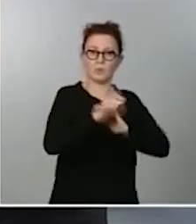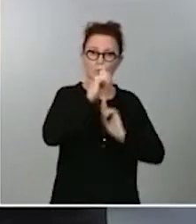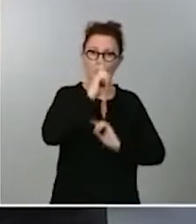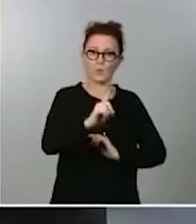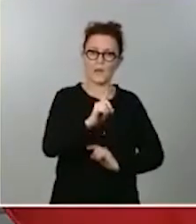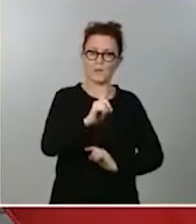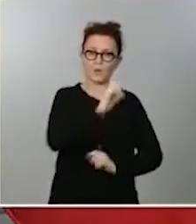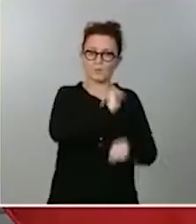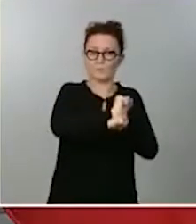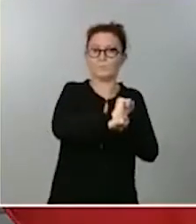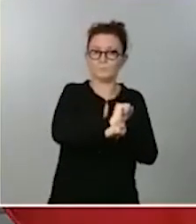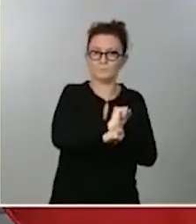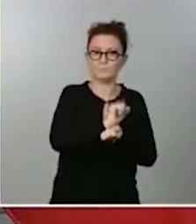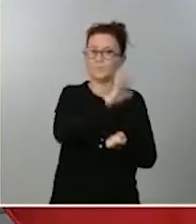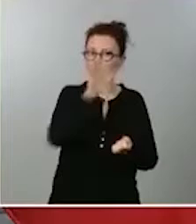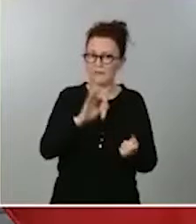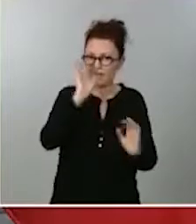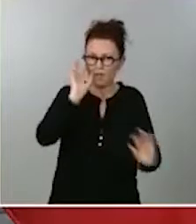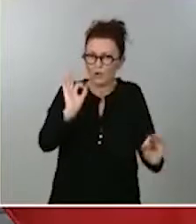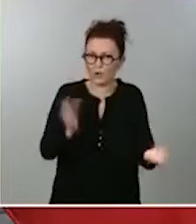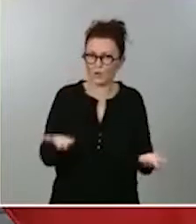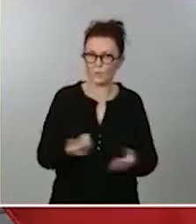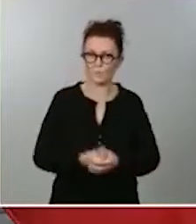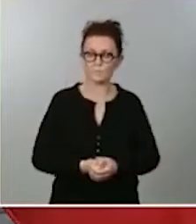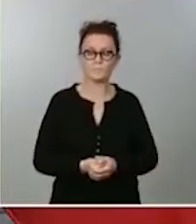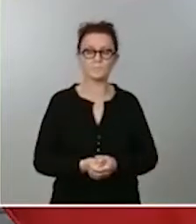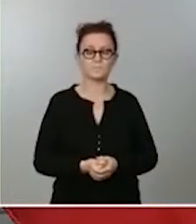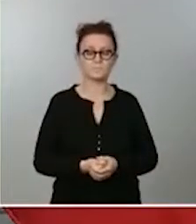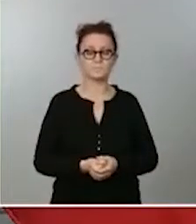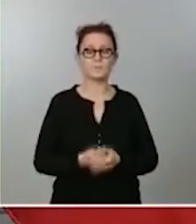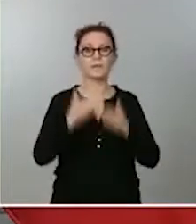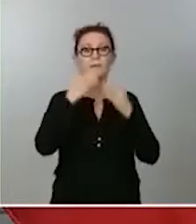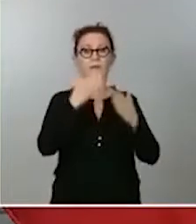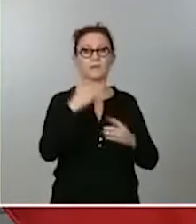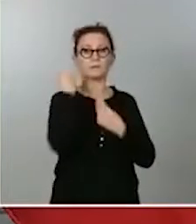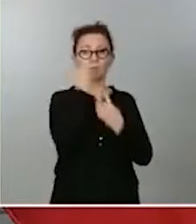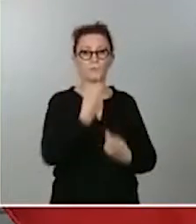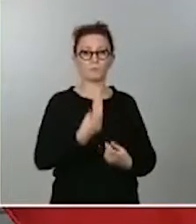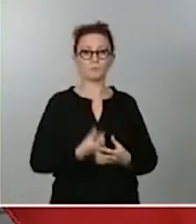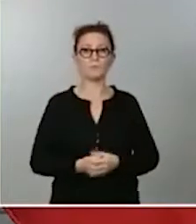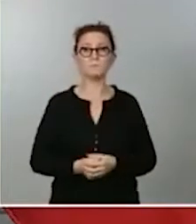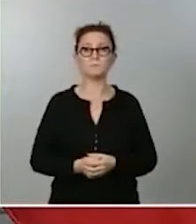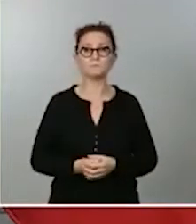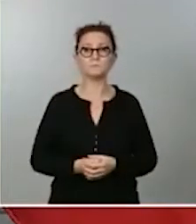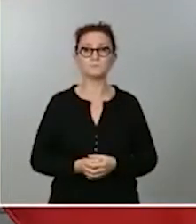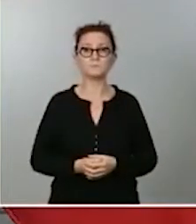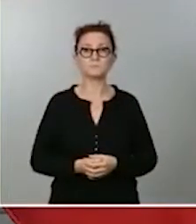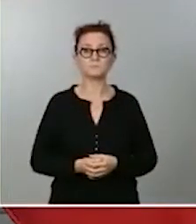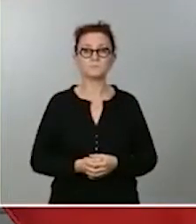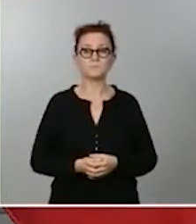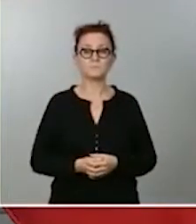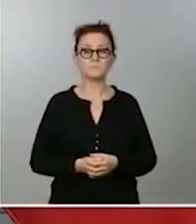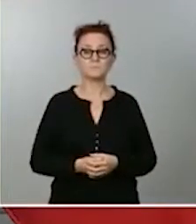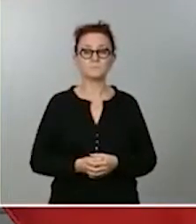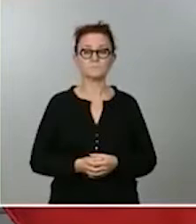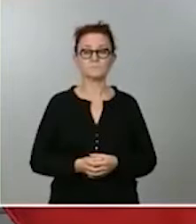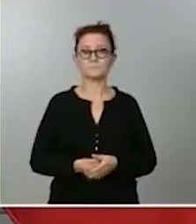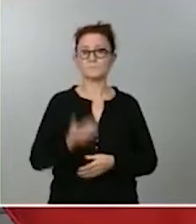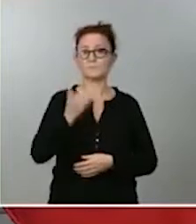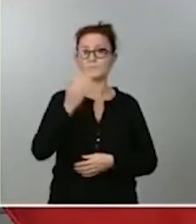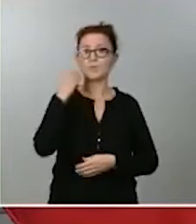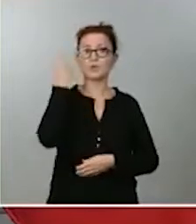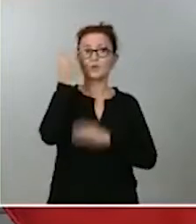Sí, muchas gracias también por tu pregunta. Bueno, yo creo que es obvio que no le corresponde a este Gobierno dictar